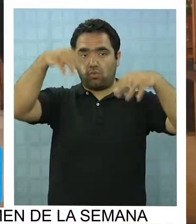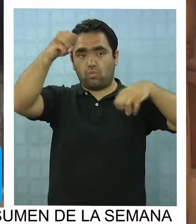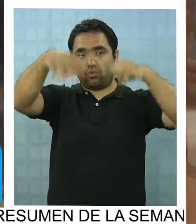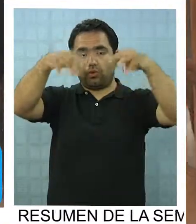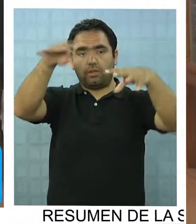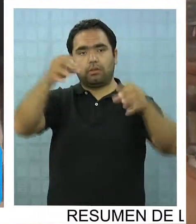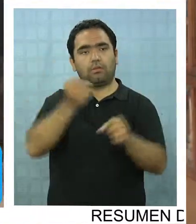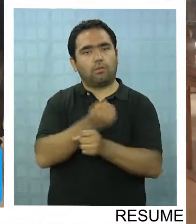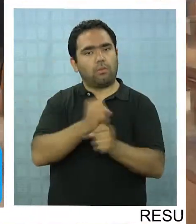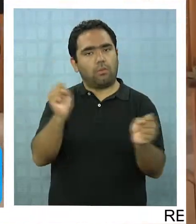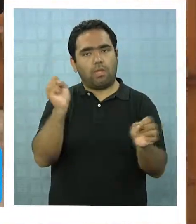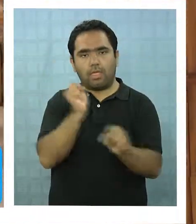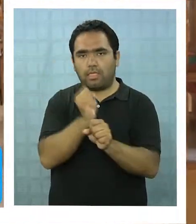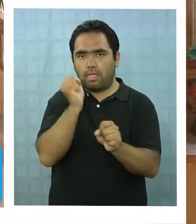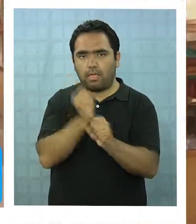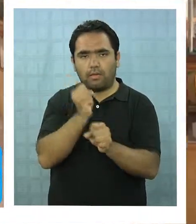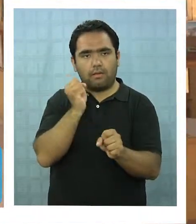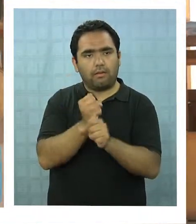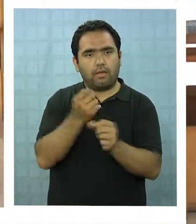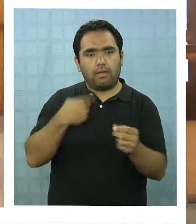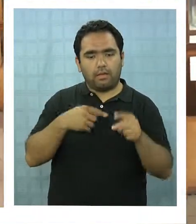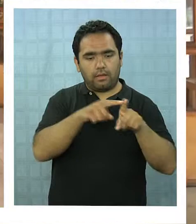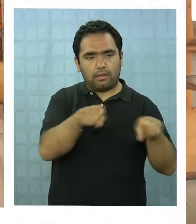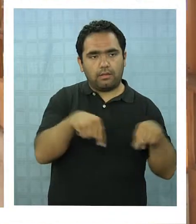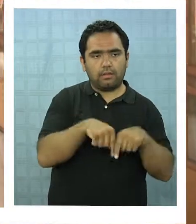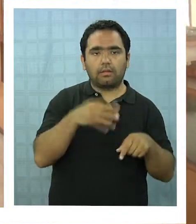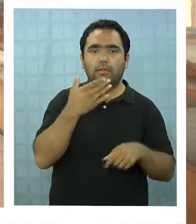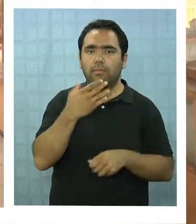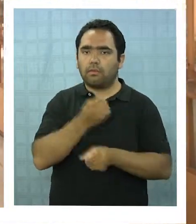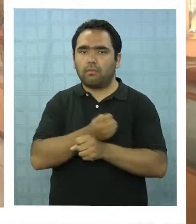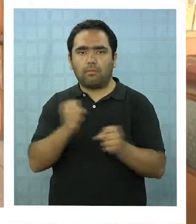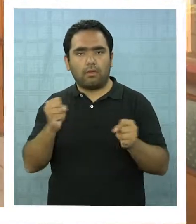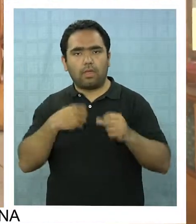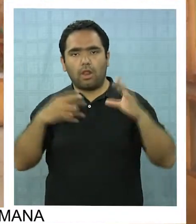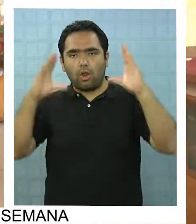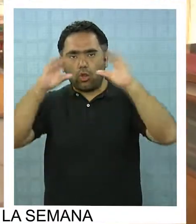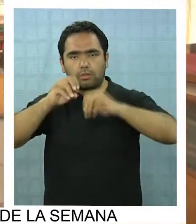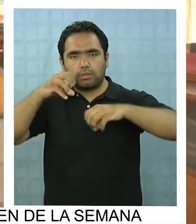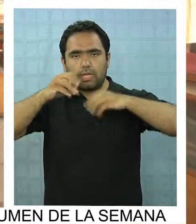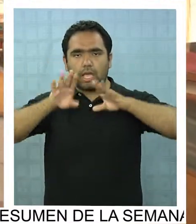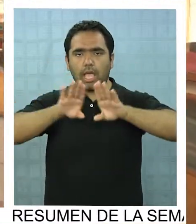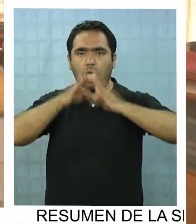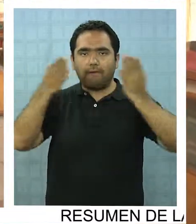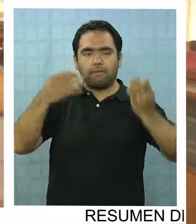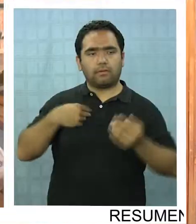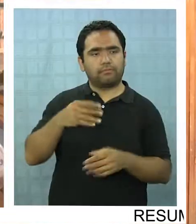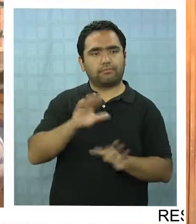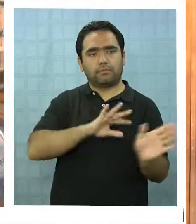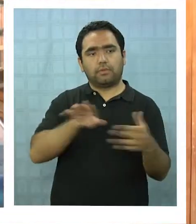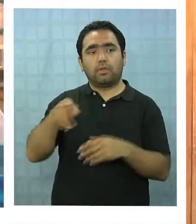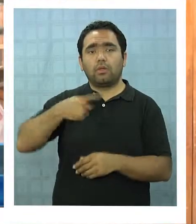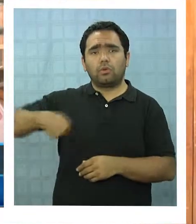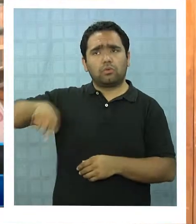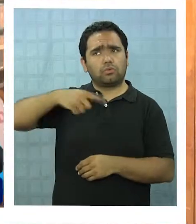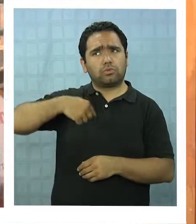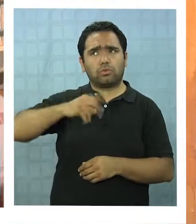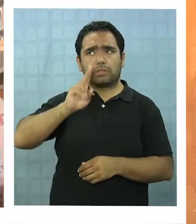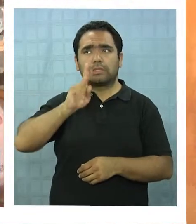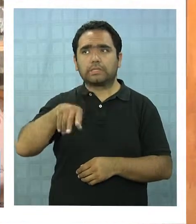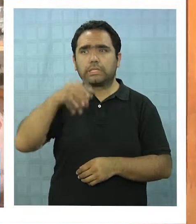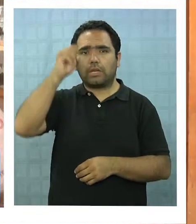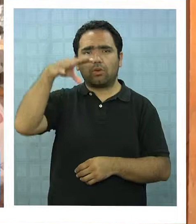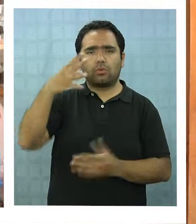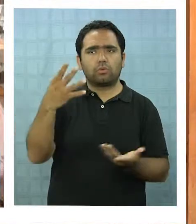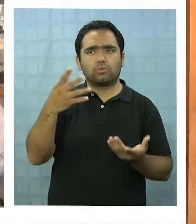causa que no puedan trabajar en sus locales ni tampoco abrir en las noches. Nosotros estamos sin luz hace mucho más de un